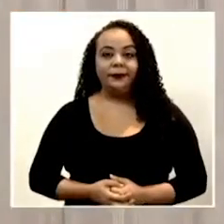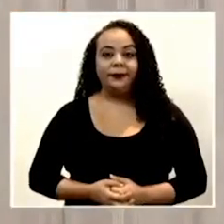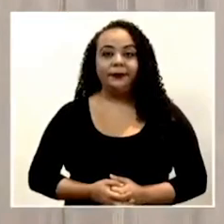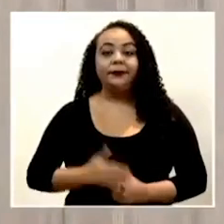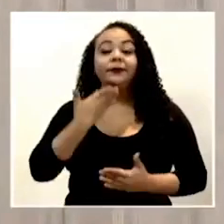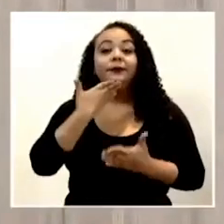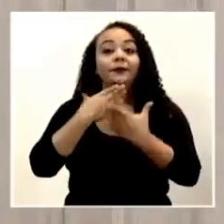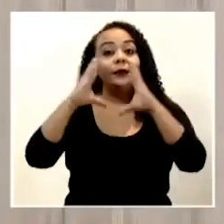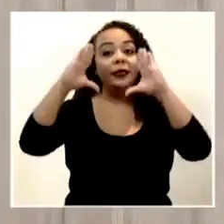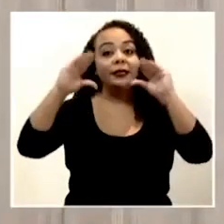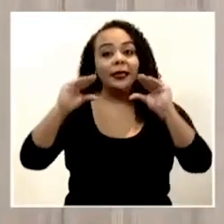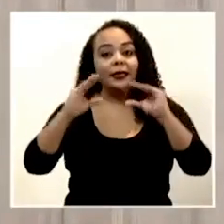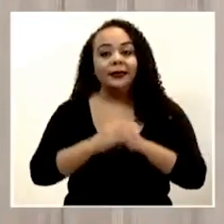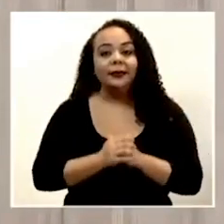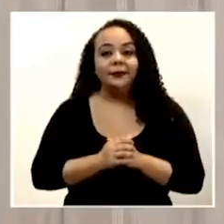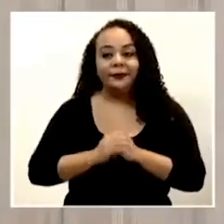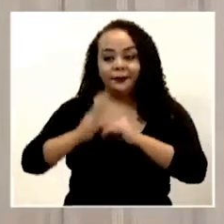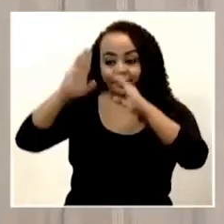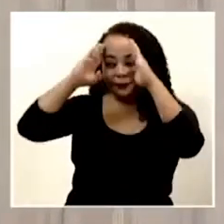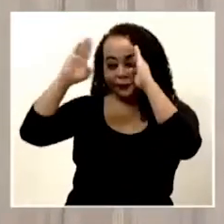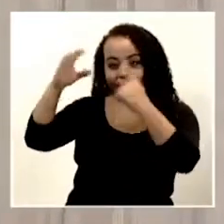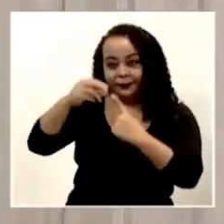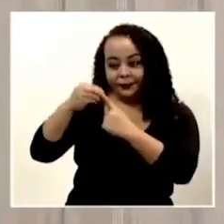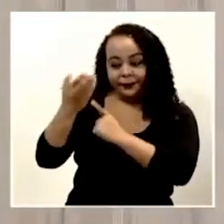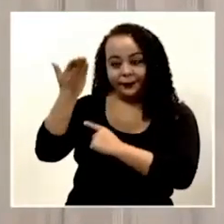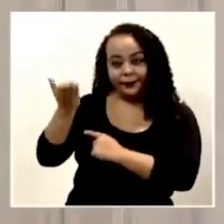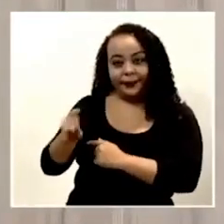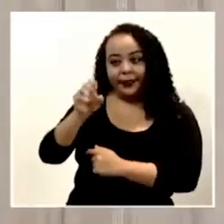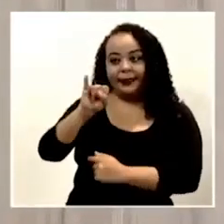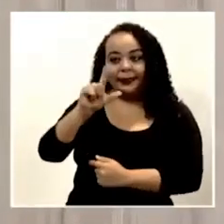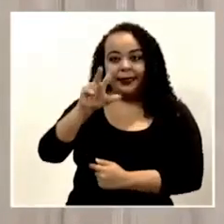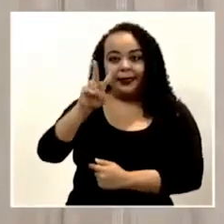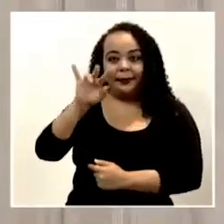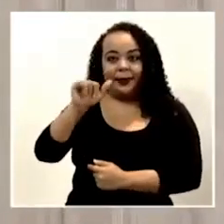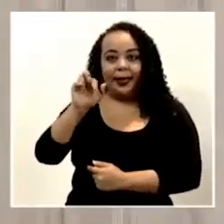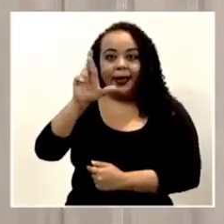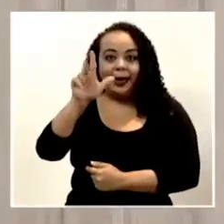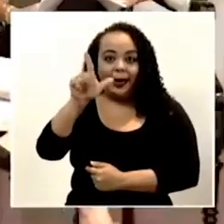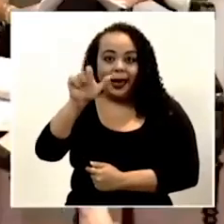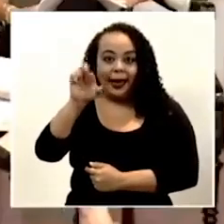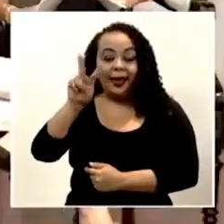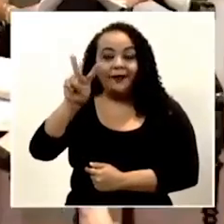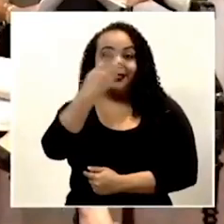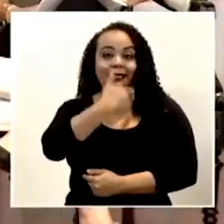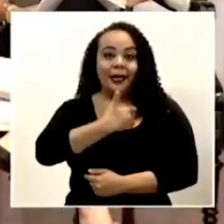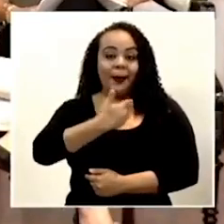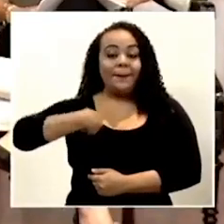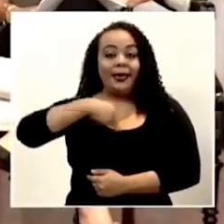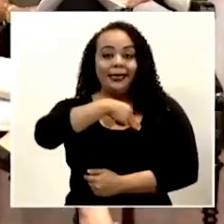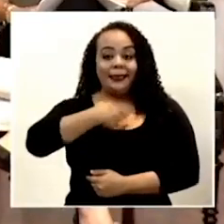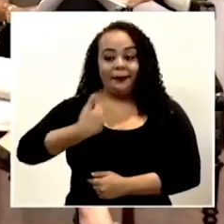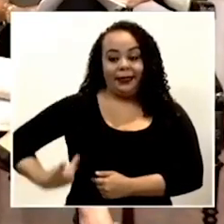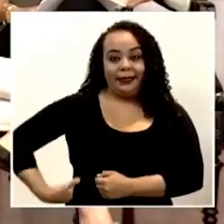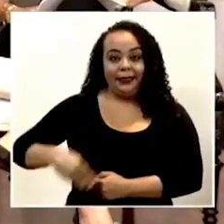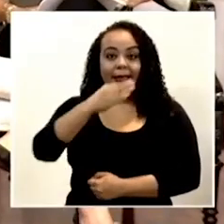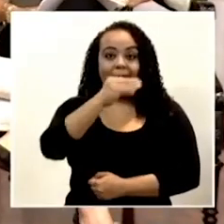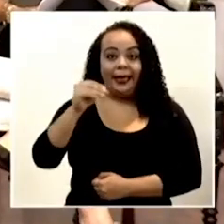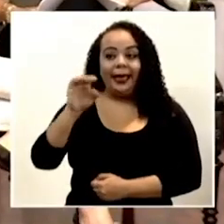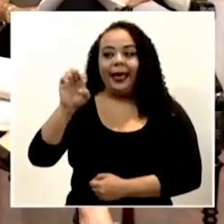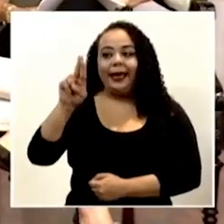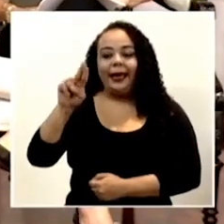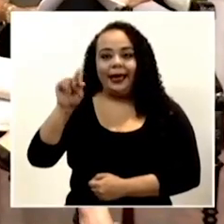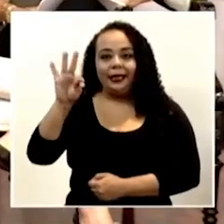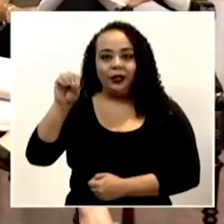Muy buenas tardes y un saludo muy especial a doña Silvia Lara, viceministra de la Presidencia, y don Ernesto Bonseca,